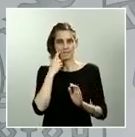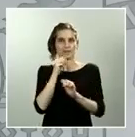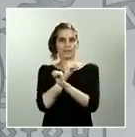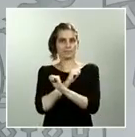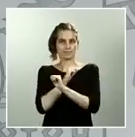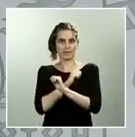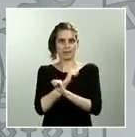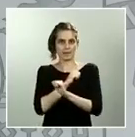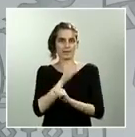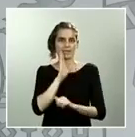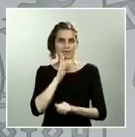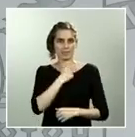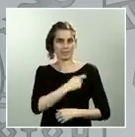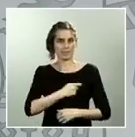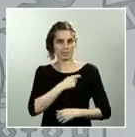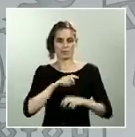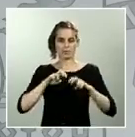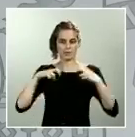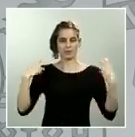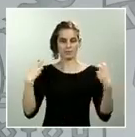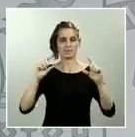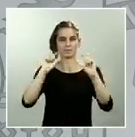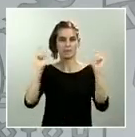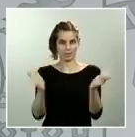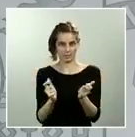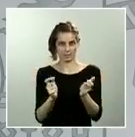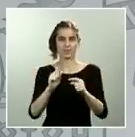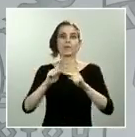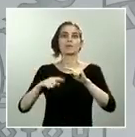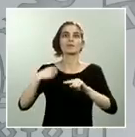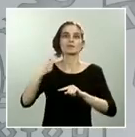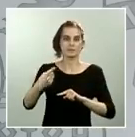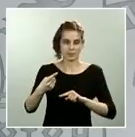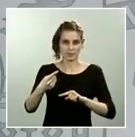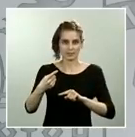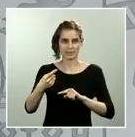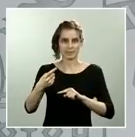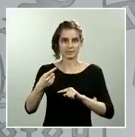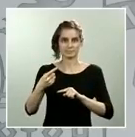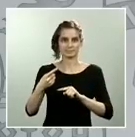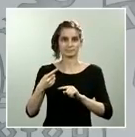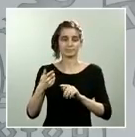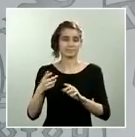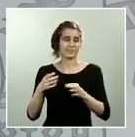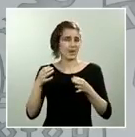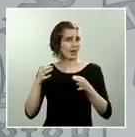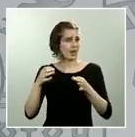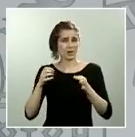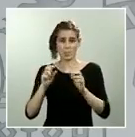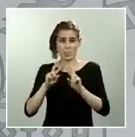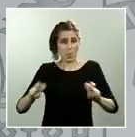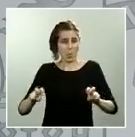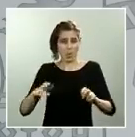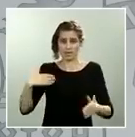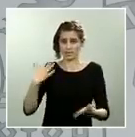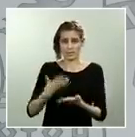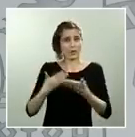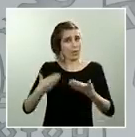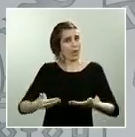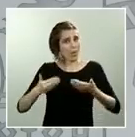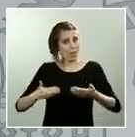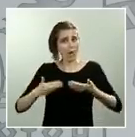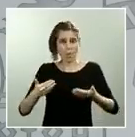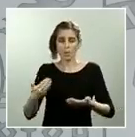mesa y posteriormente se irá dando cuenta como se ha venido haciendo desde el primer día de los acuerdos, de los avances o de las